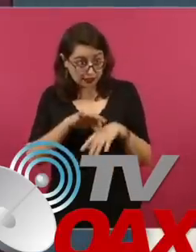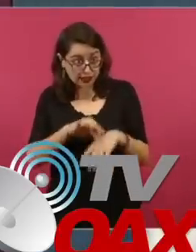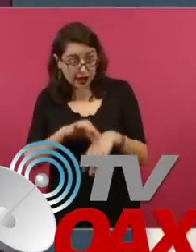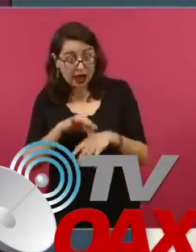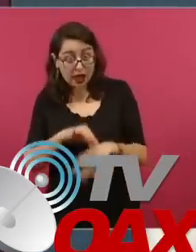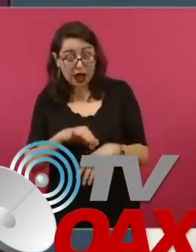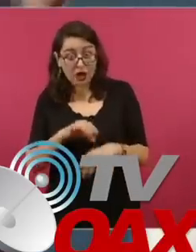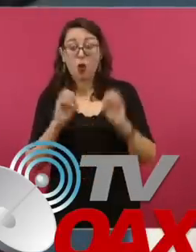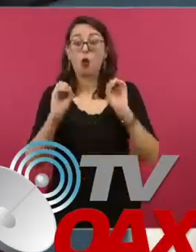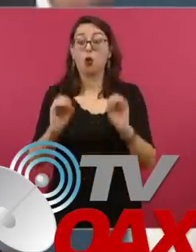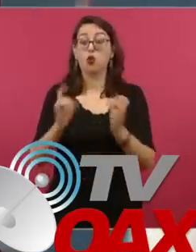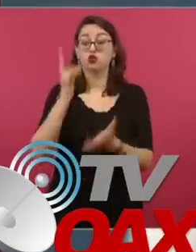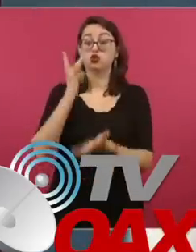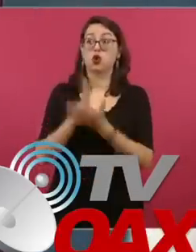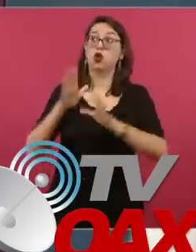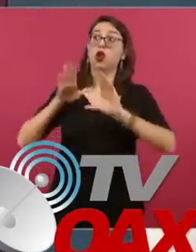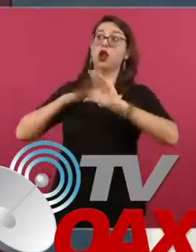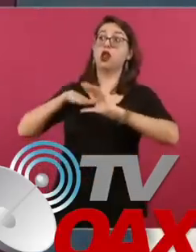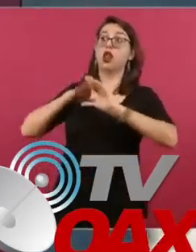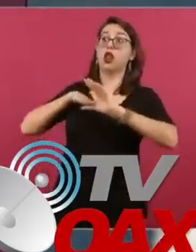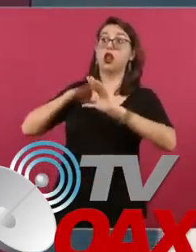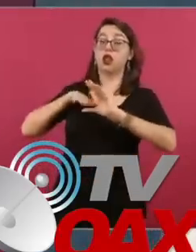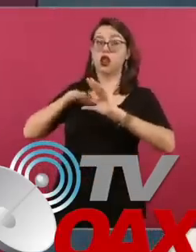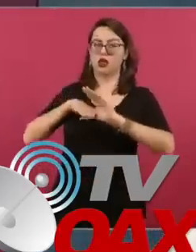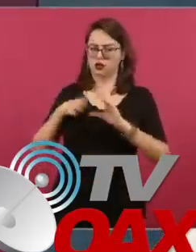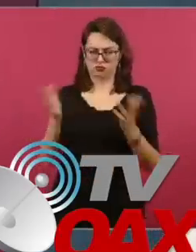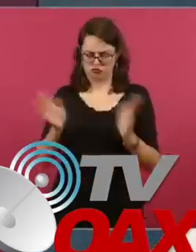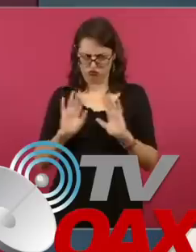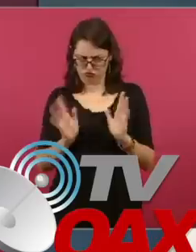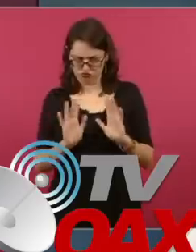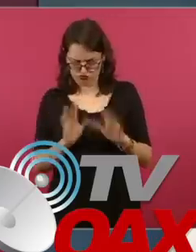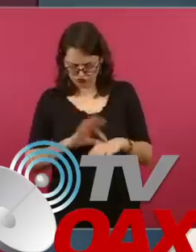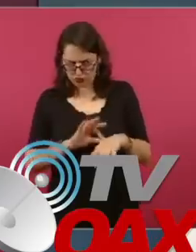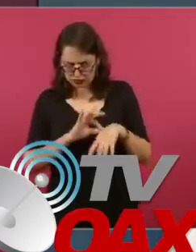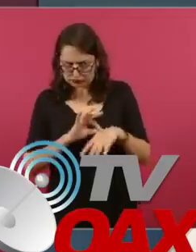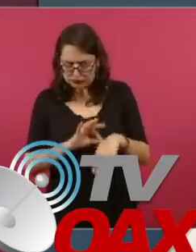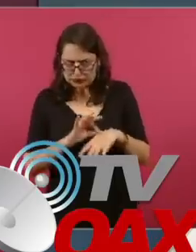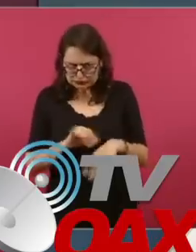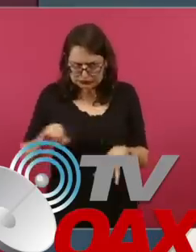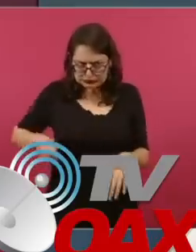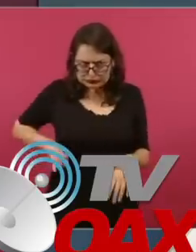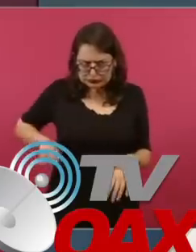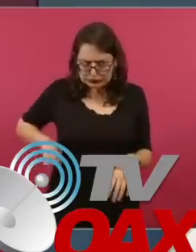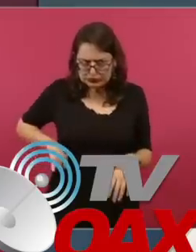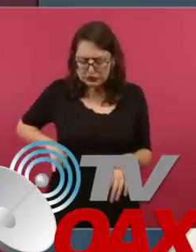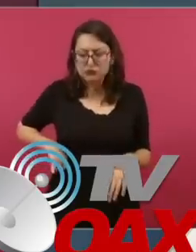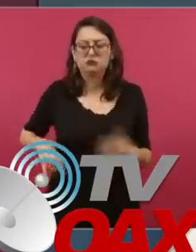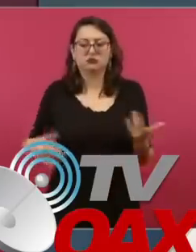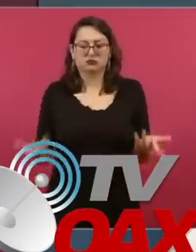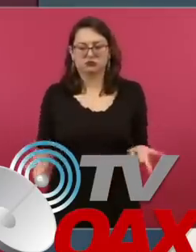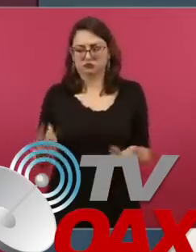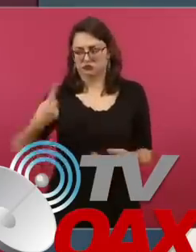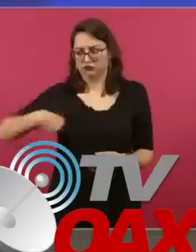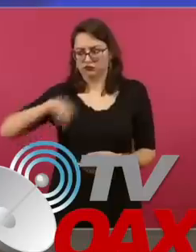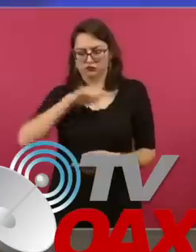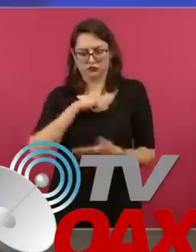pues la oferta que les estamos haciendo, no